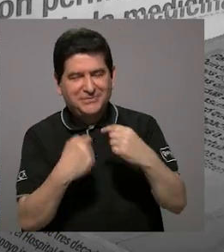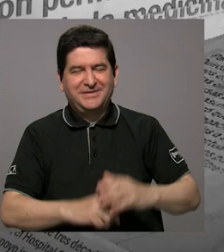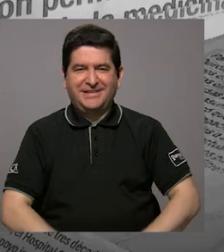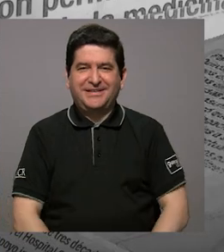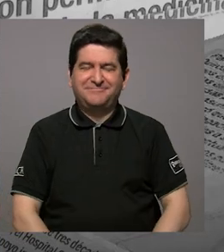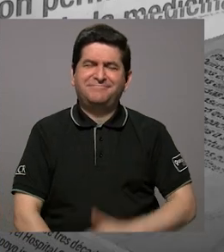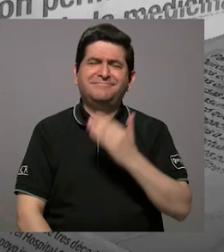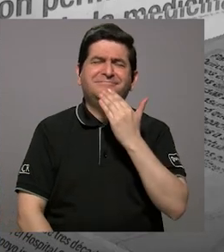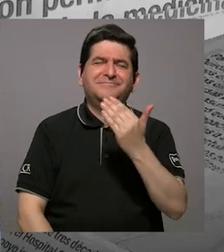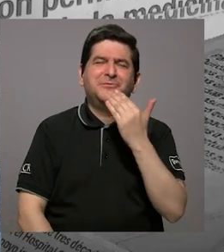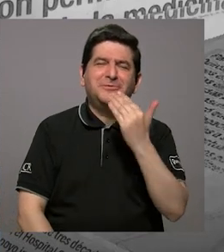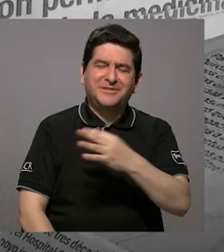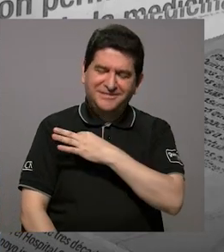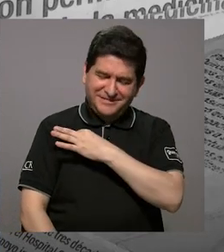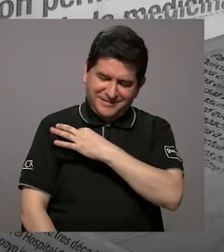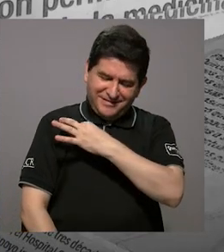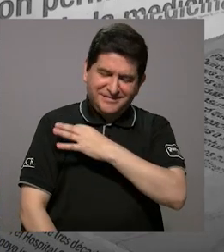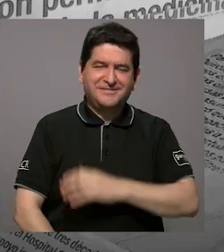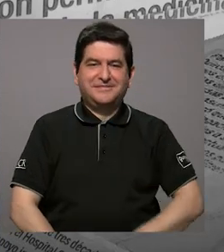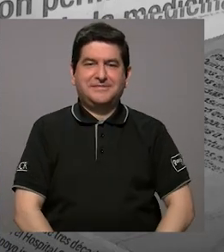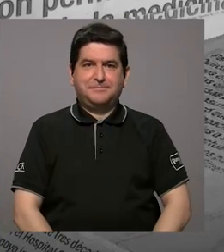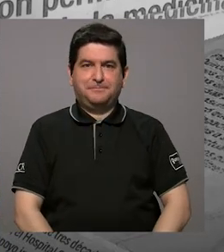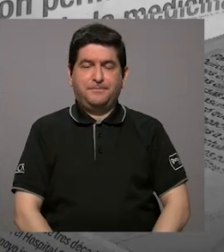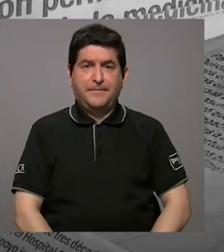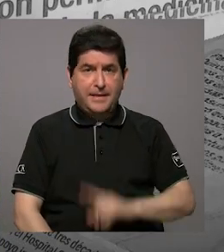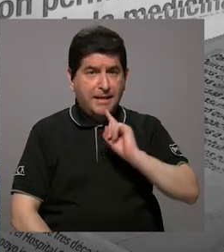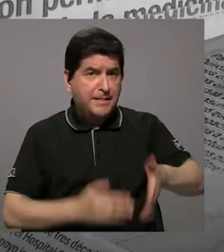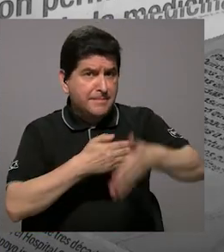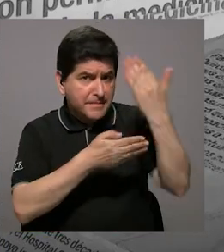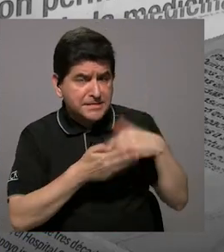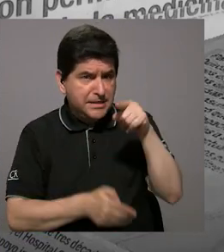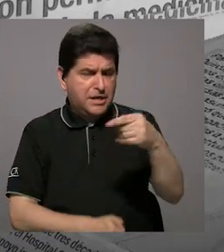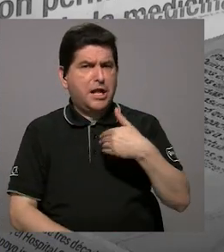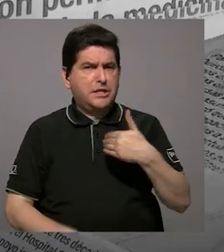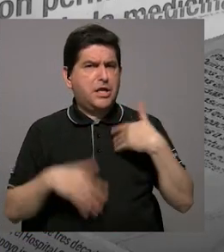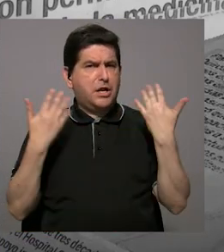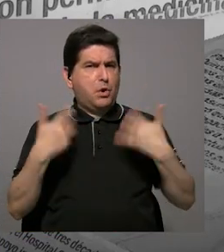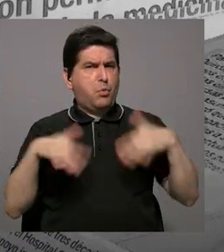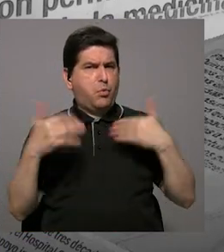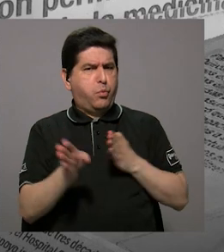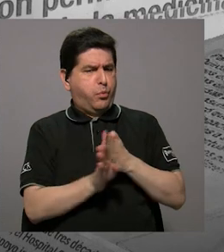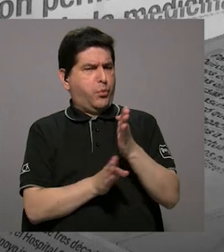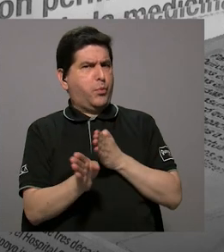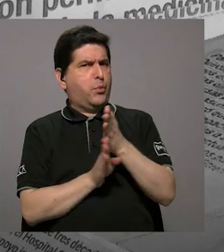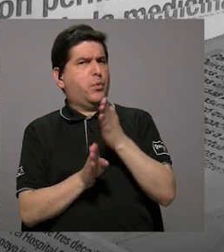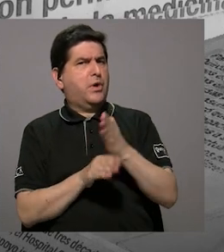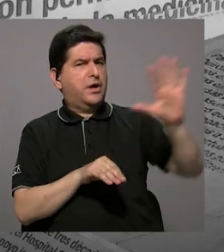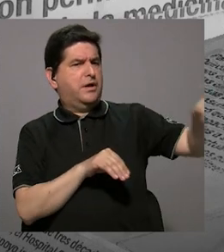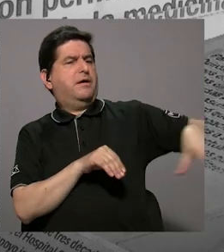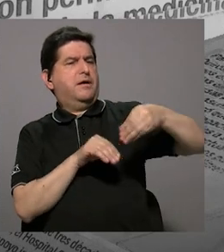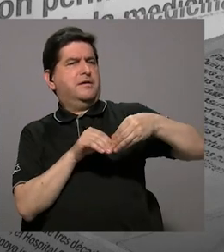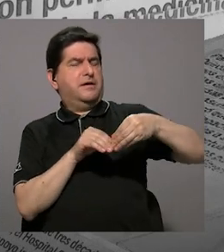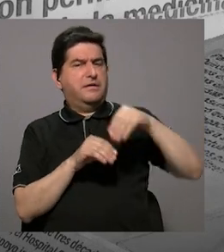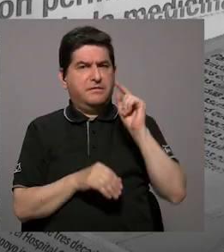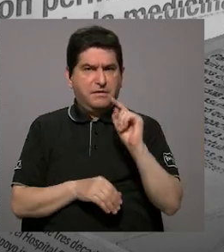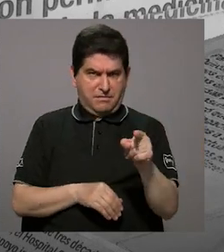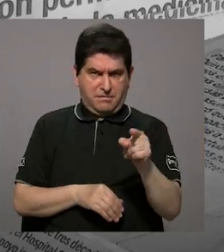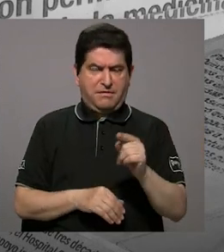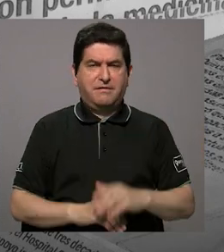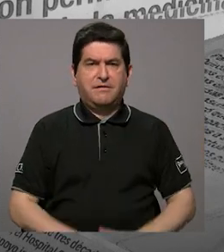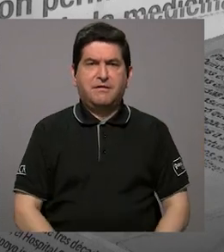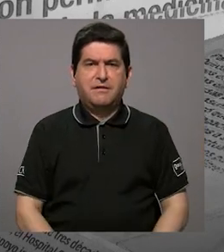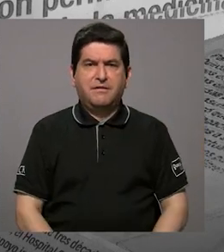nosotros. Muchas gracias por la invitación. Sí, decíamos que él tiene una gran trayectoria porque además de